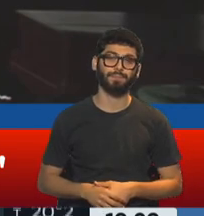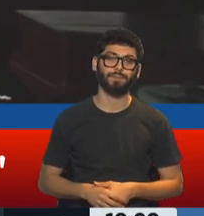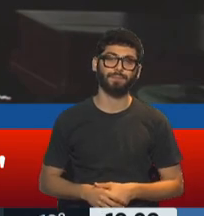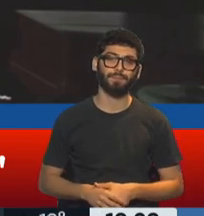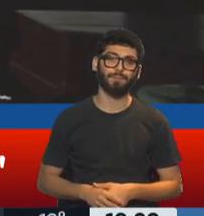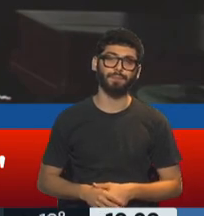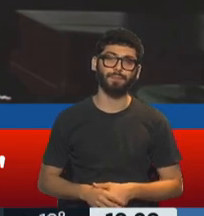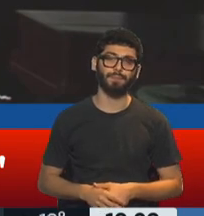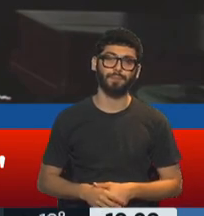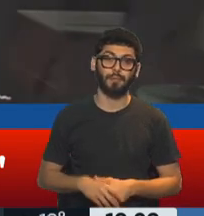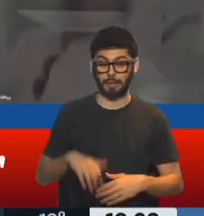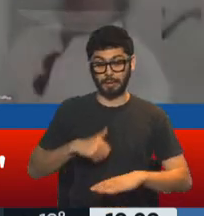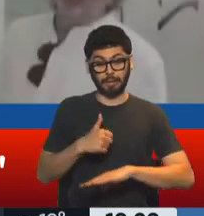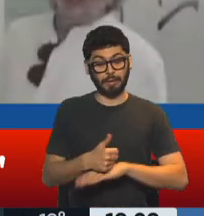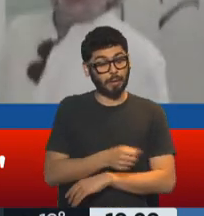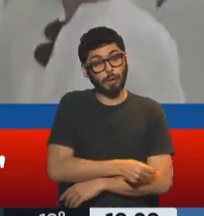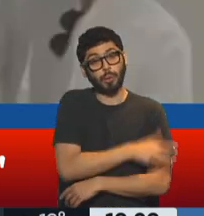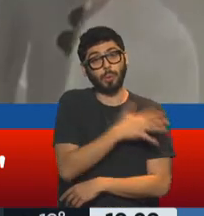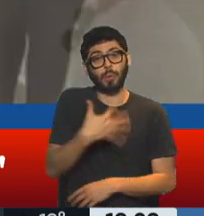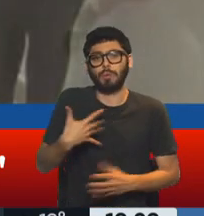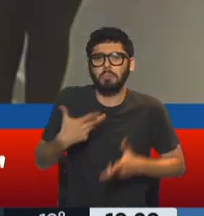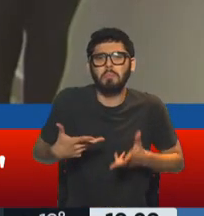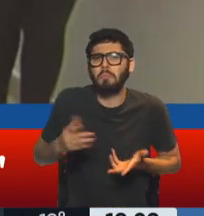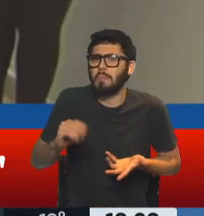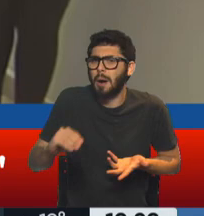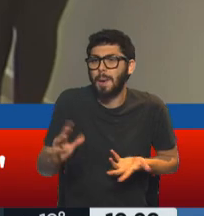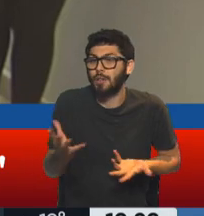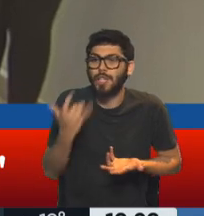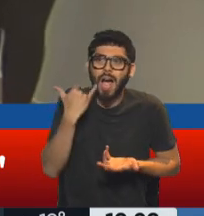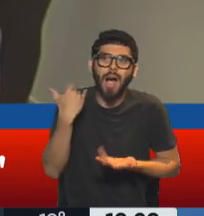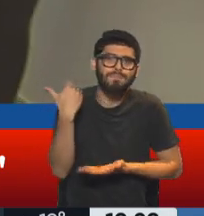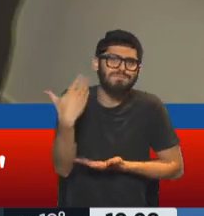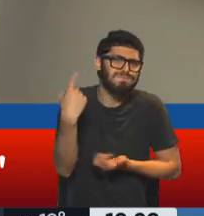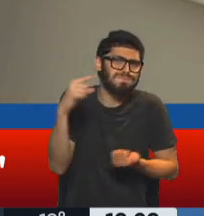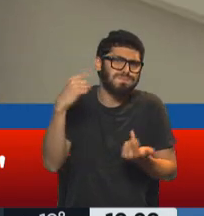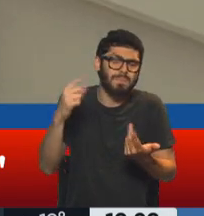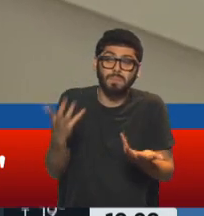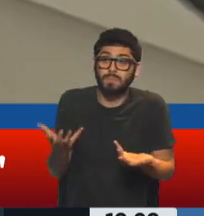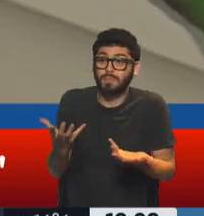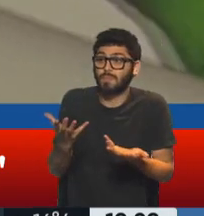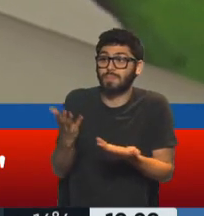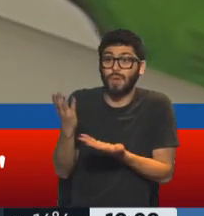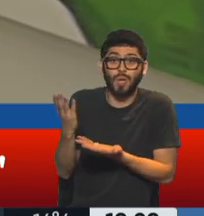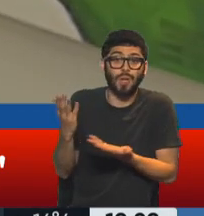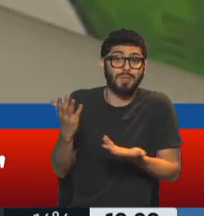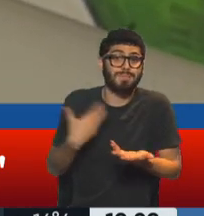Es muy emocionante estar acá, no tengo mucho más para decir de todo lo que se ha dicho, como uno va a hablar después de ese rato.